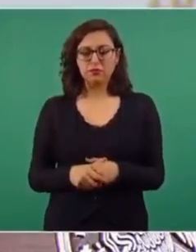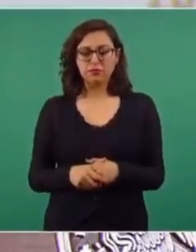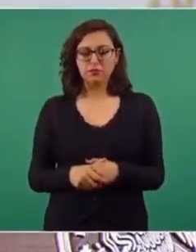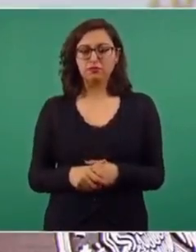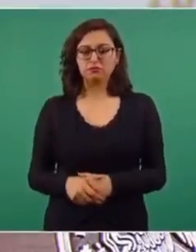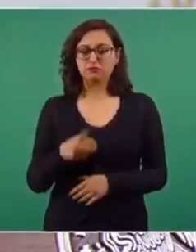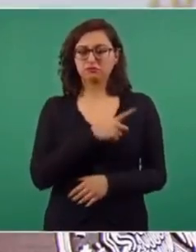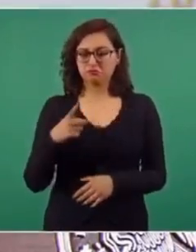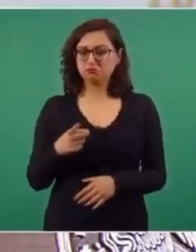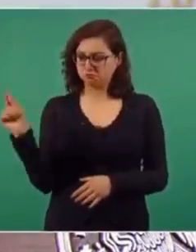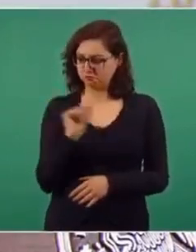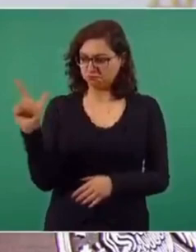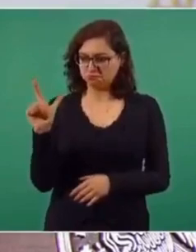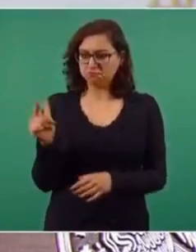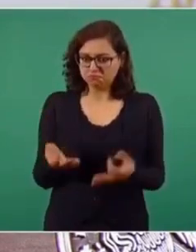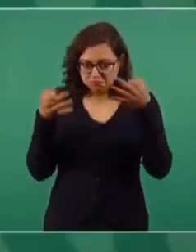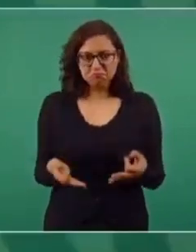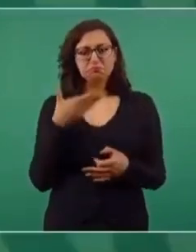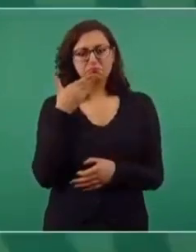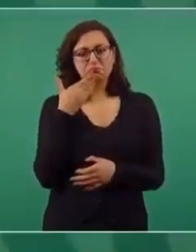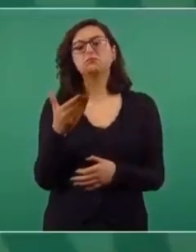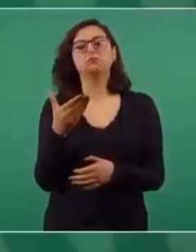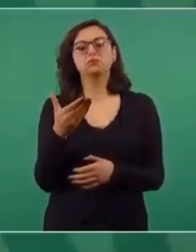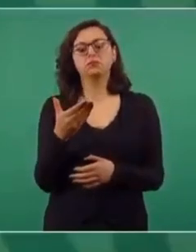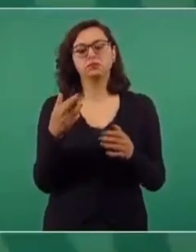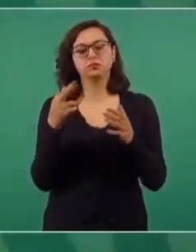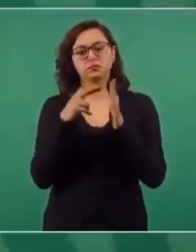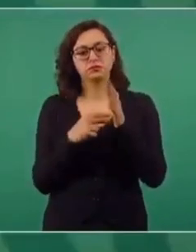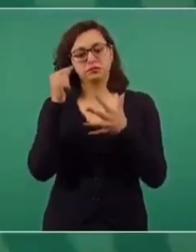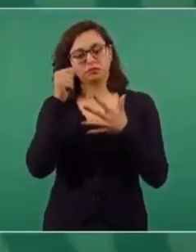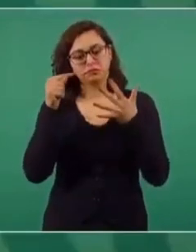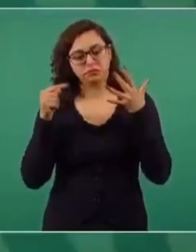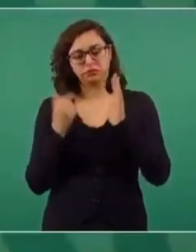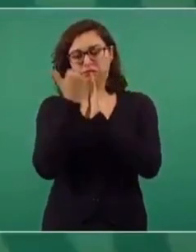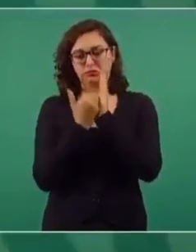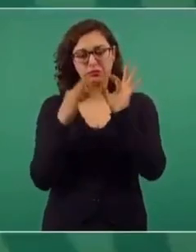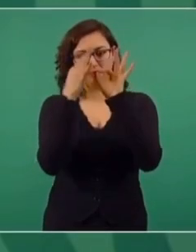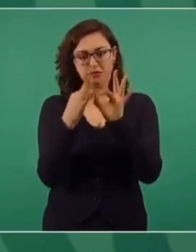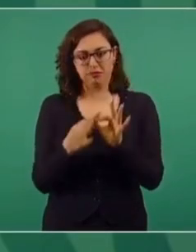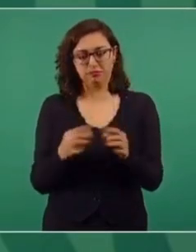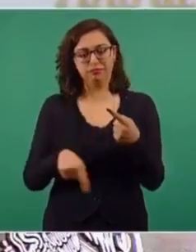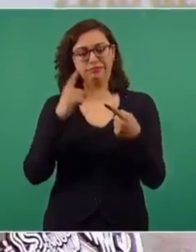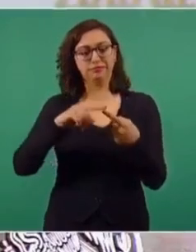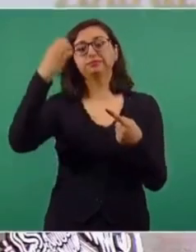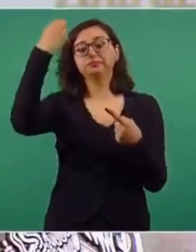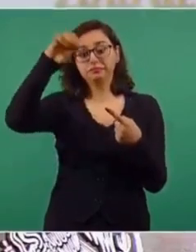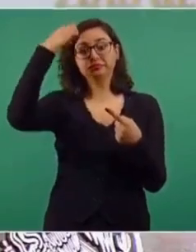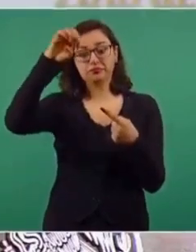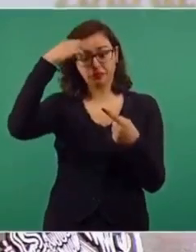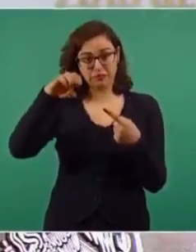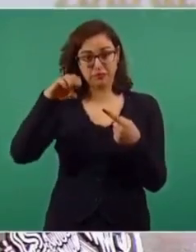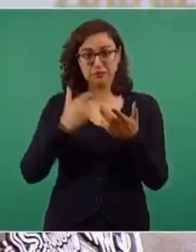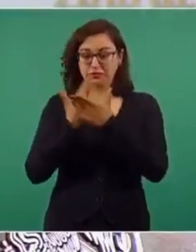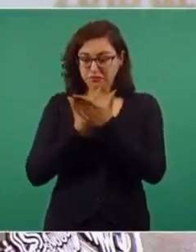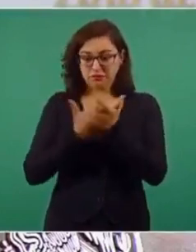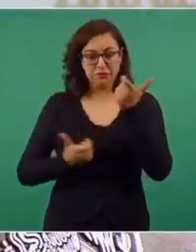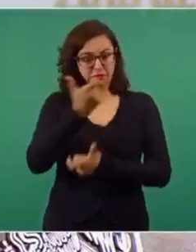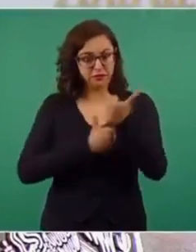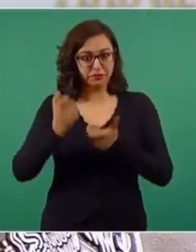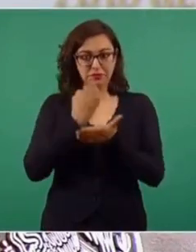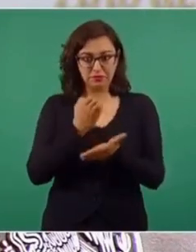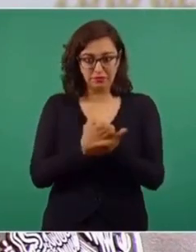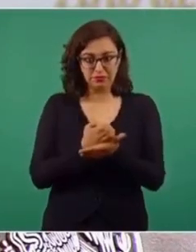Un profesional que va a cumplir con los requisitos de tener experiencia en materia económica y financiera